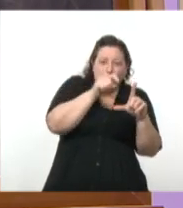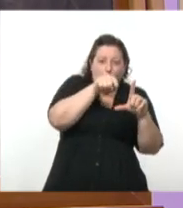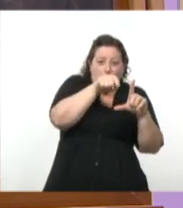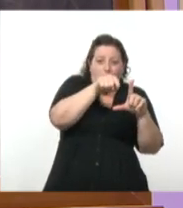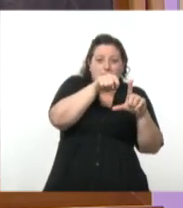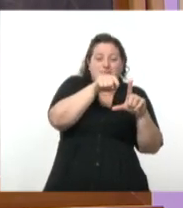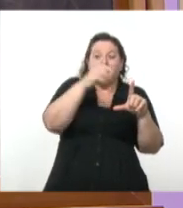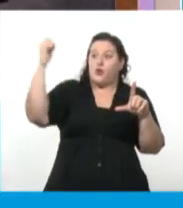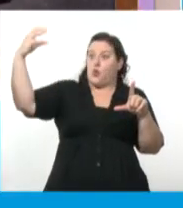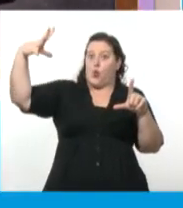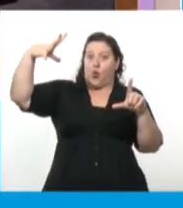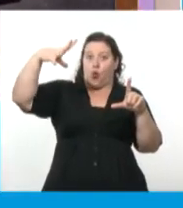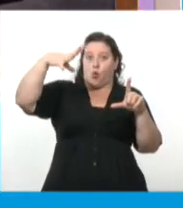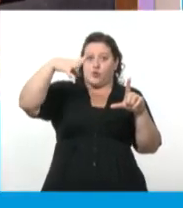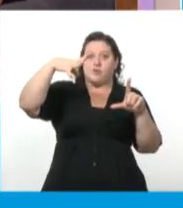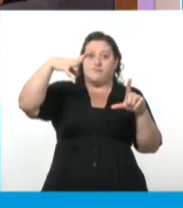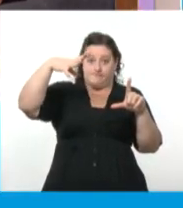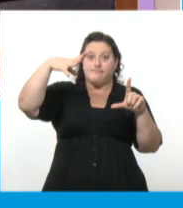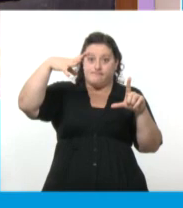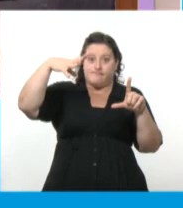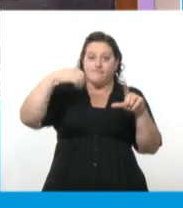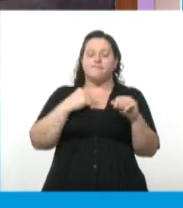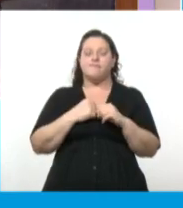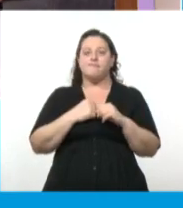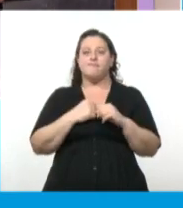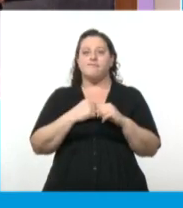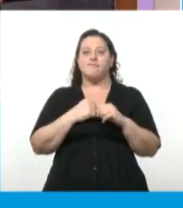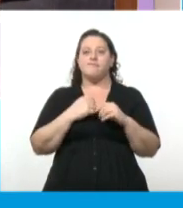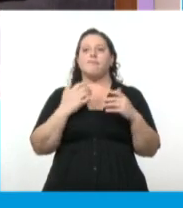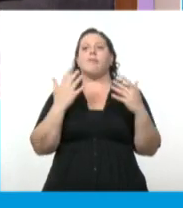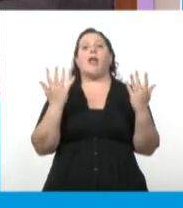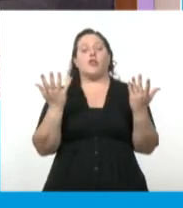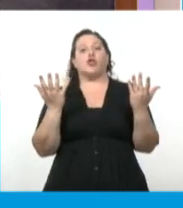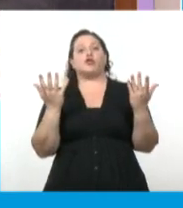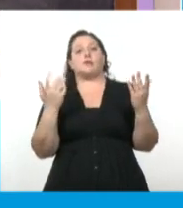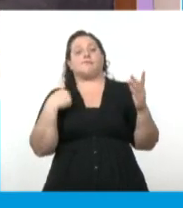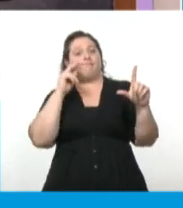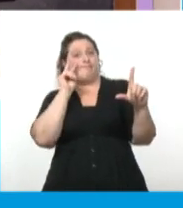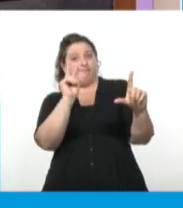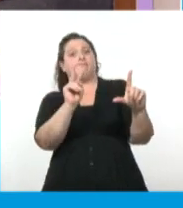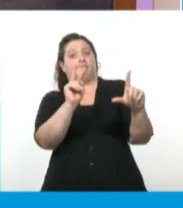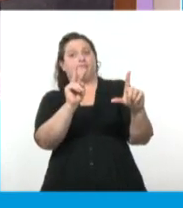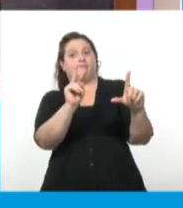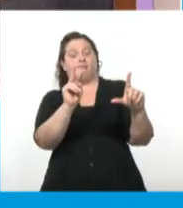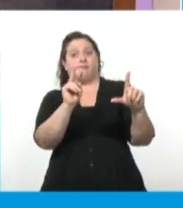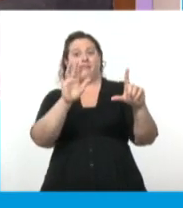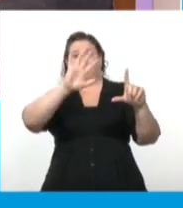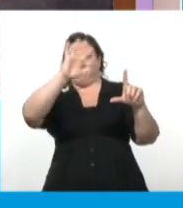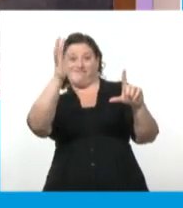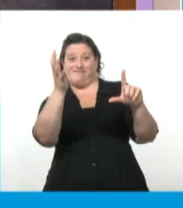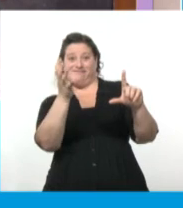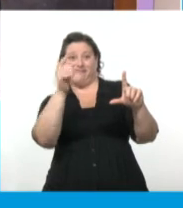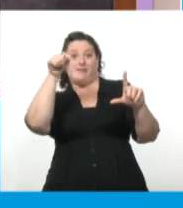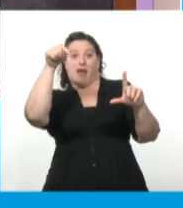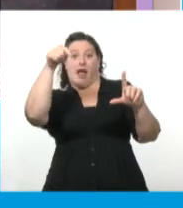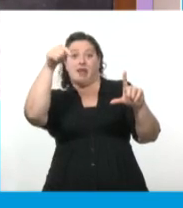Y la luz que va impactando por este lado. Entonces, esto me arma este lugar de acá, que voy a llamar